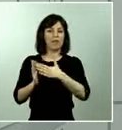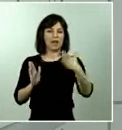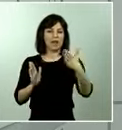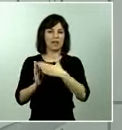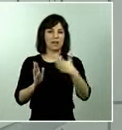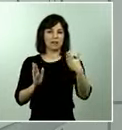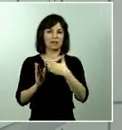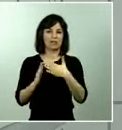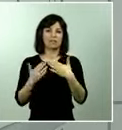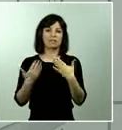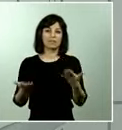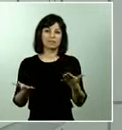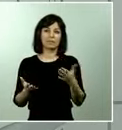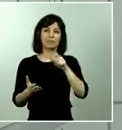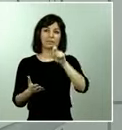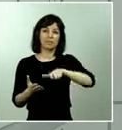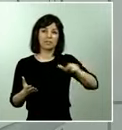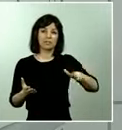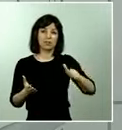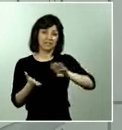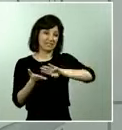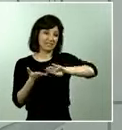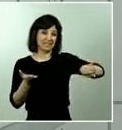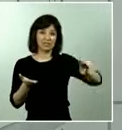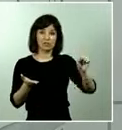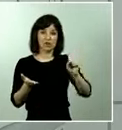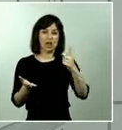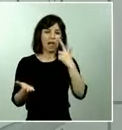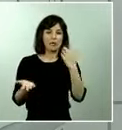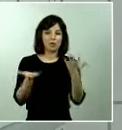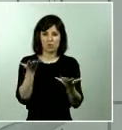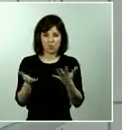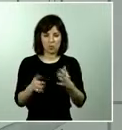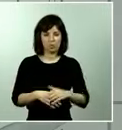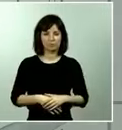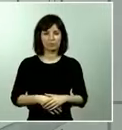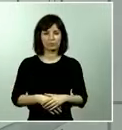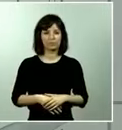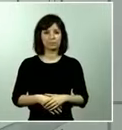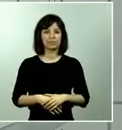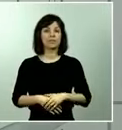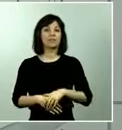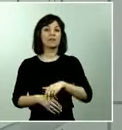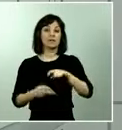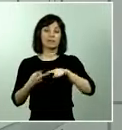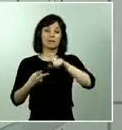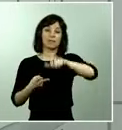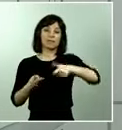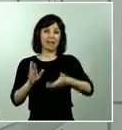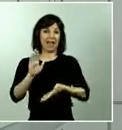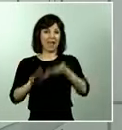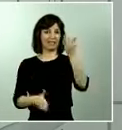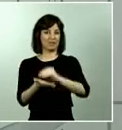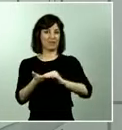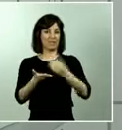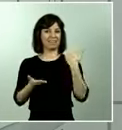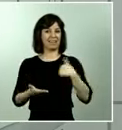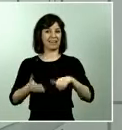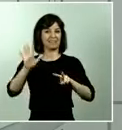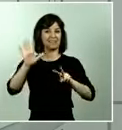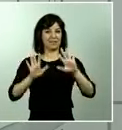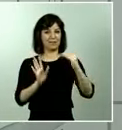excluidas de este límite de edad respecto a las personas curadas que ya son efectivamente más de 75.000 en concreto 77